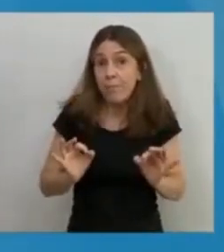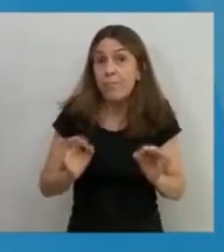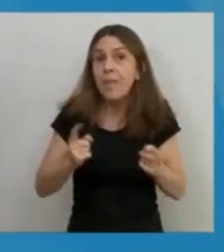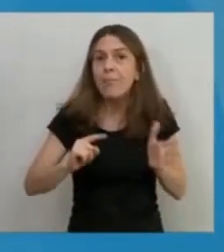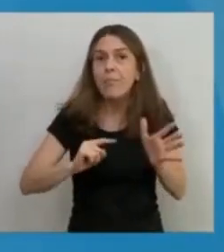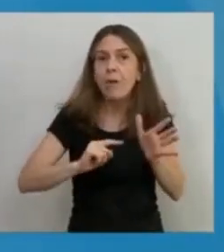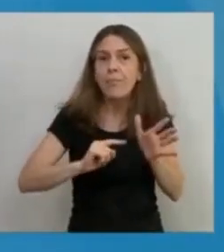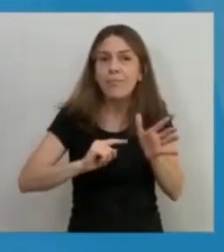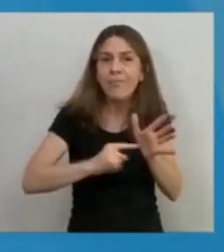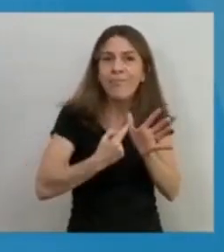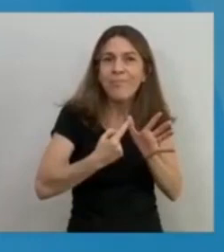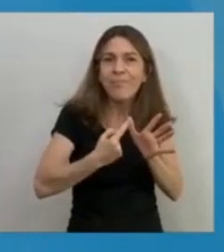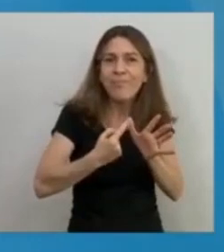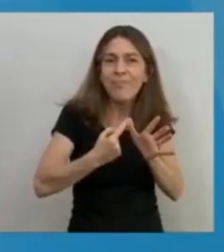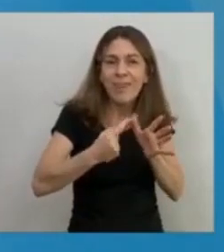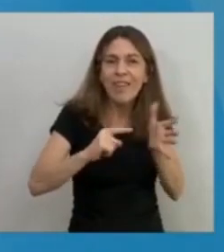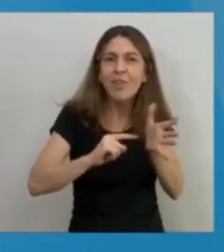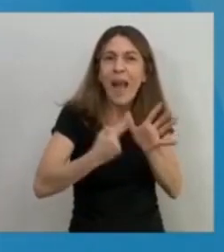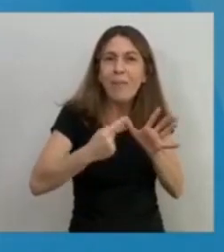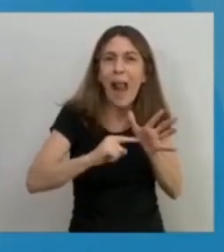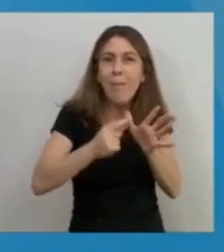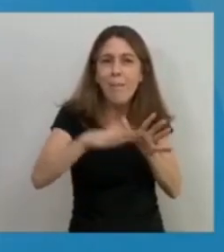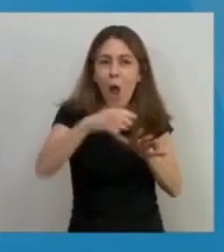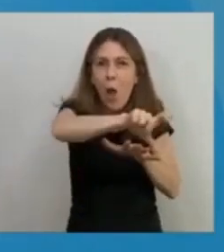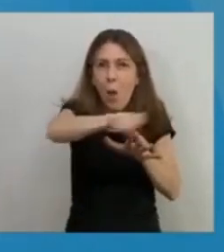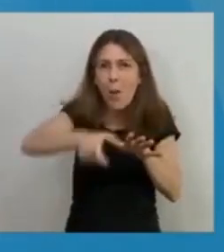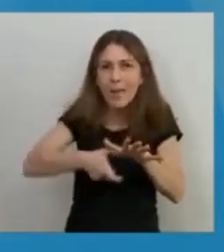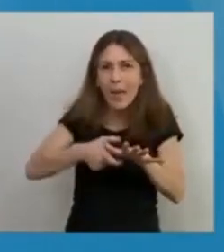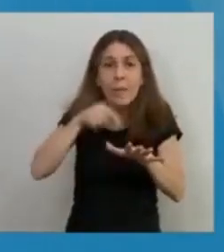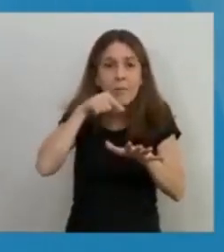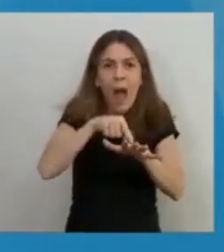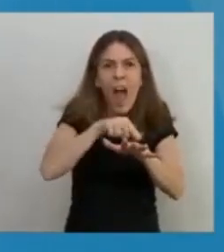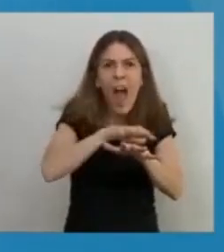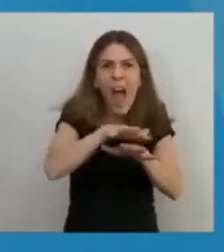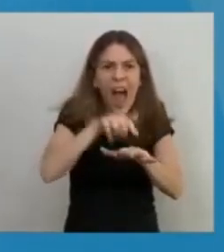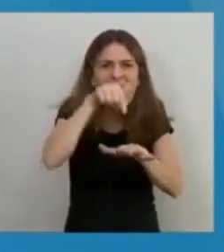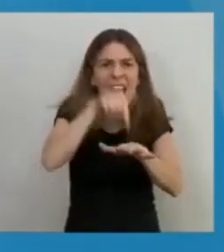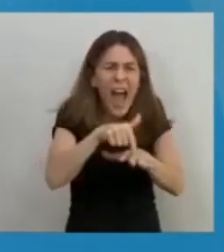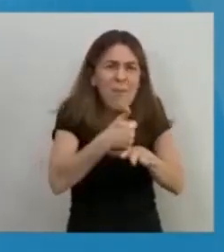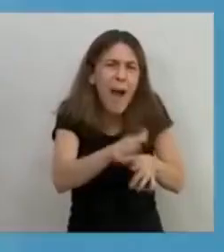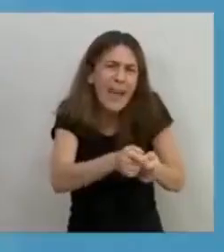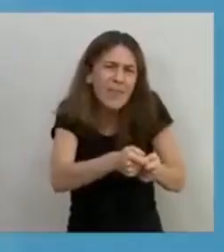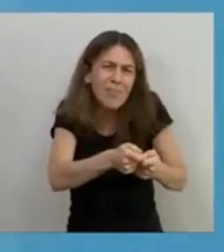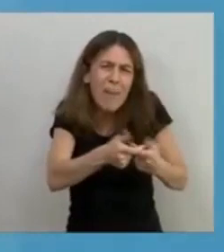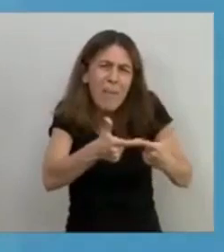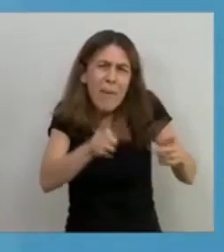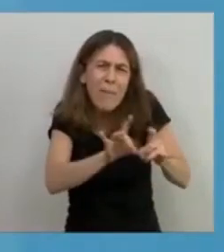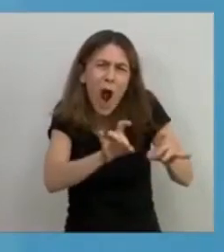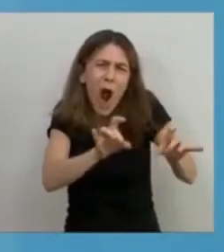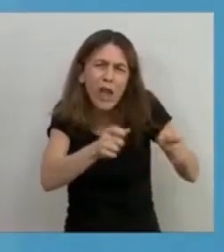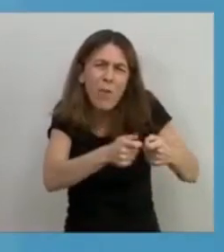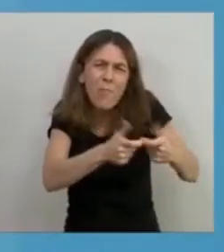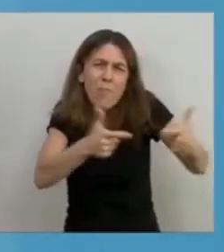metropolitana de Buenos Aires, porque es allí donde una vez más aparece el epicentro del contagio.